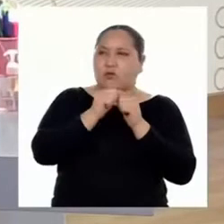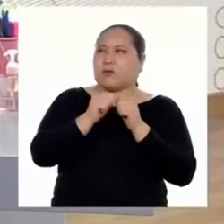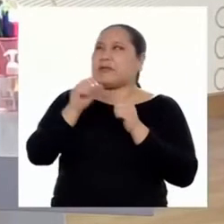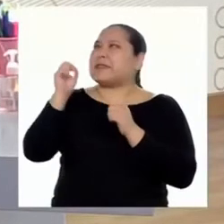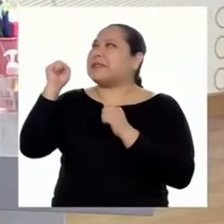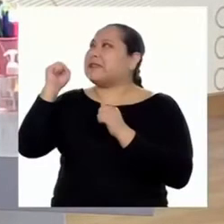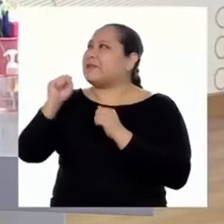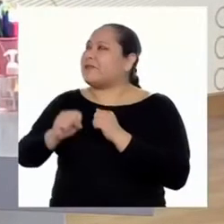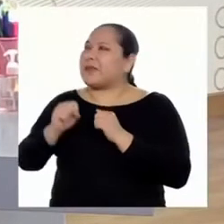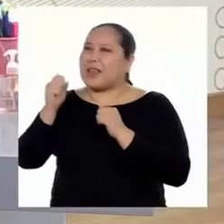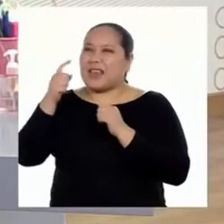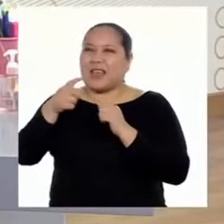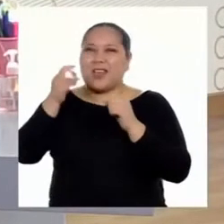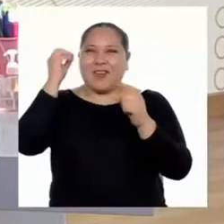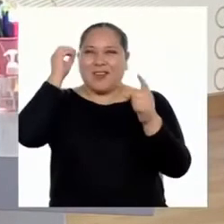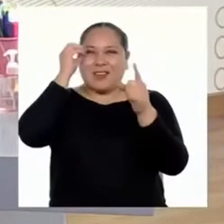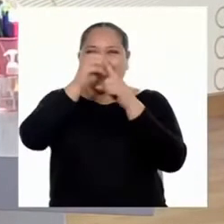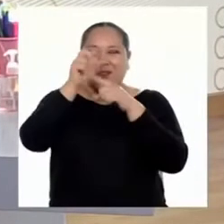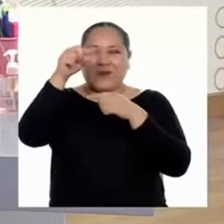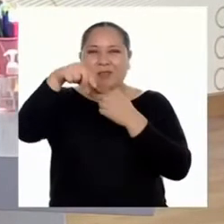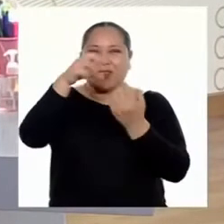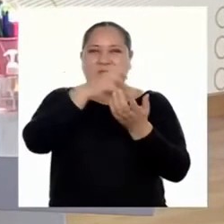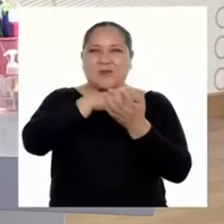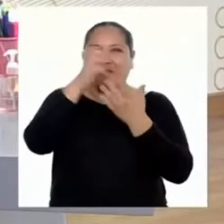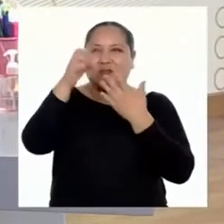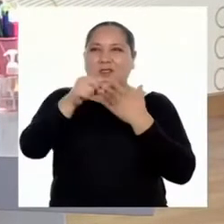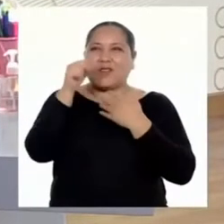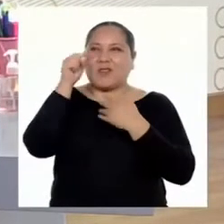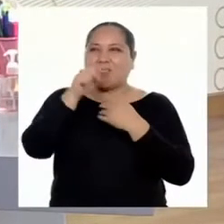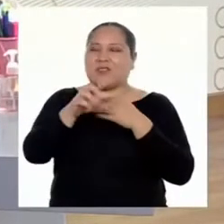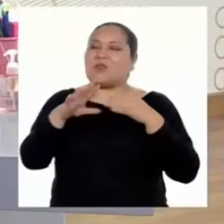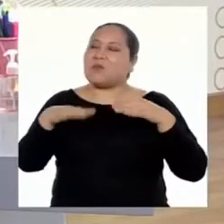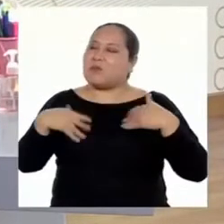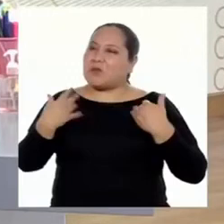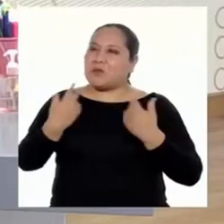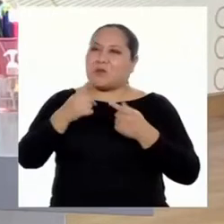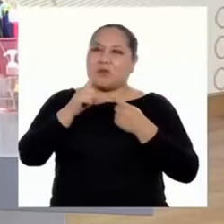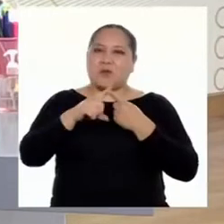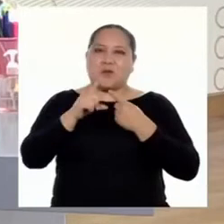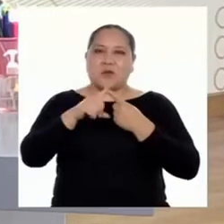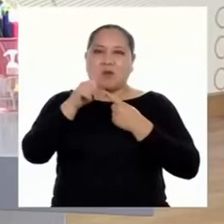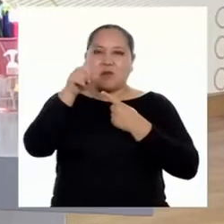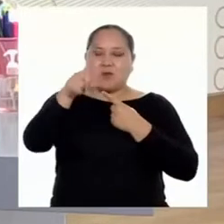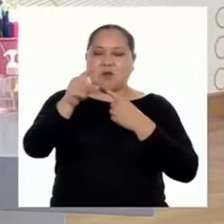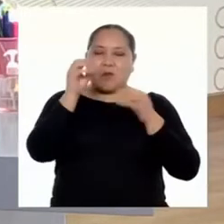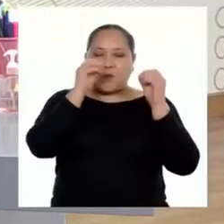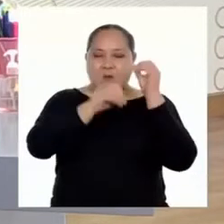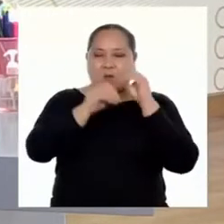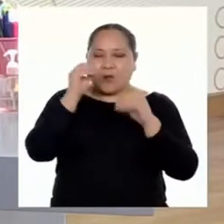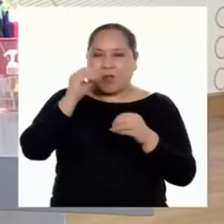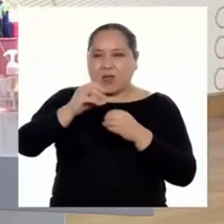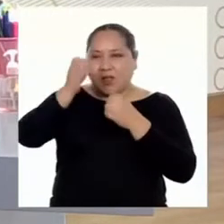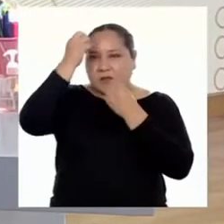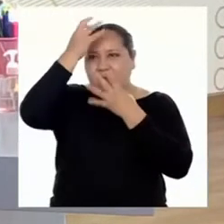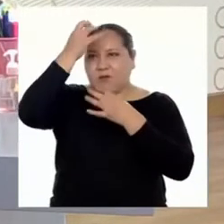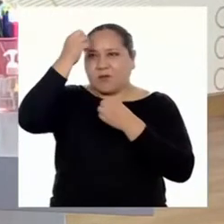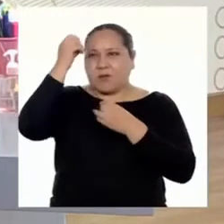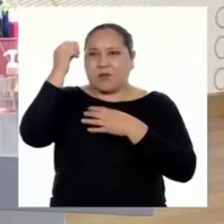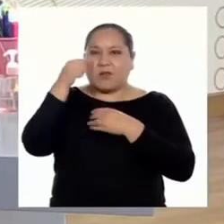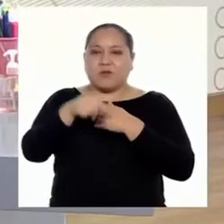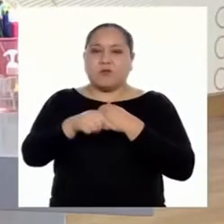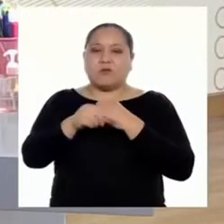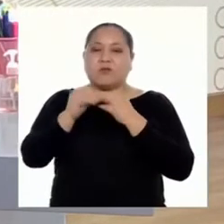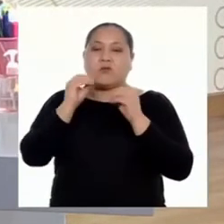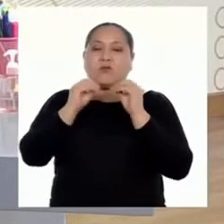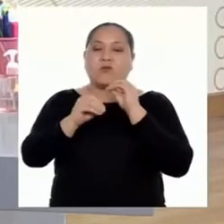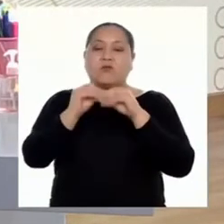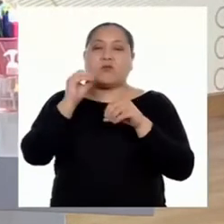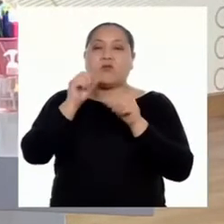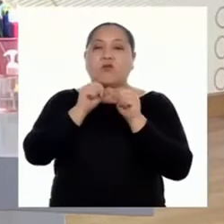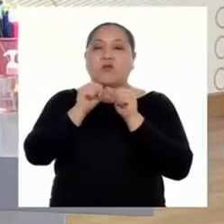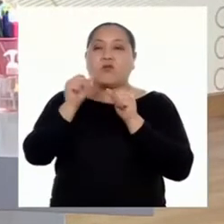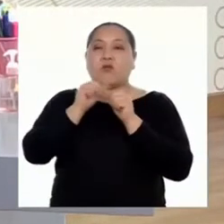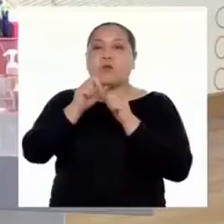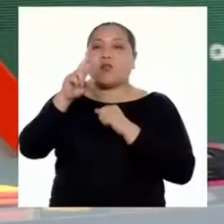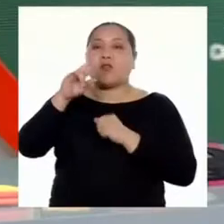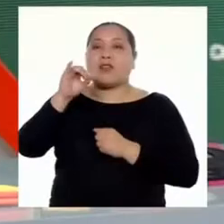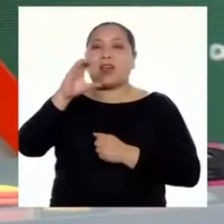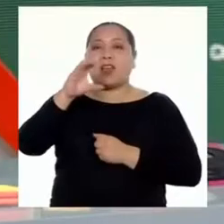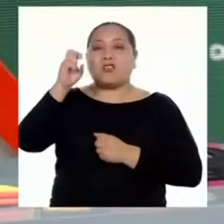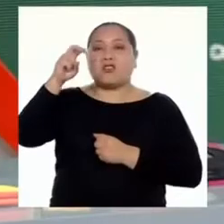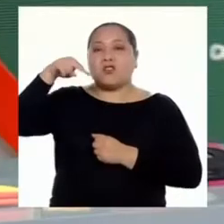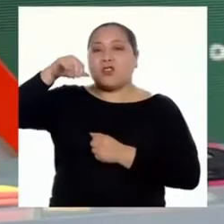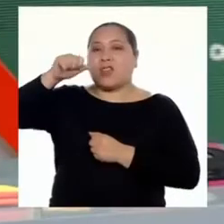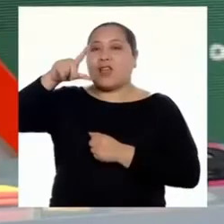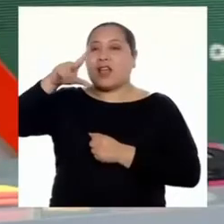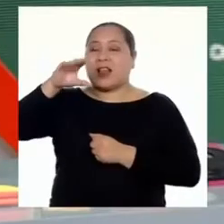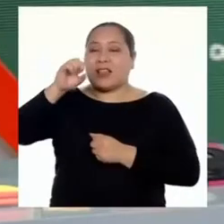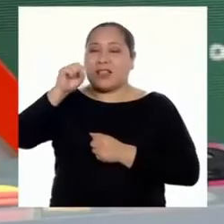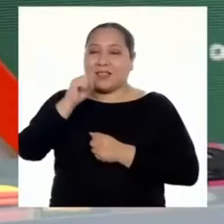¡Qué buen reto para el programa de hoy! Con esto podemos... 1. Establecer datos que incluyen operaciones con números racionales.